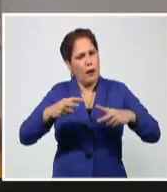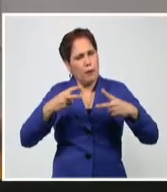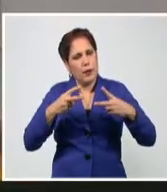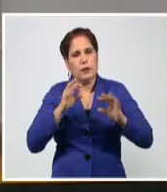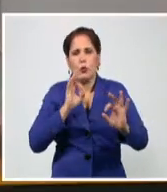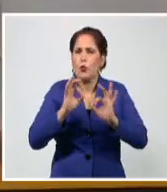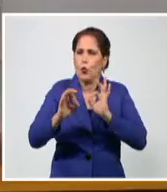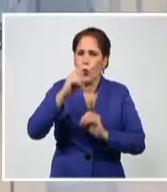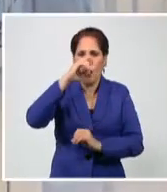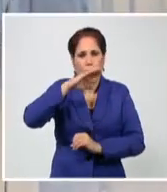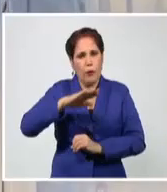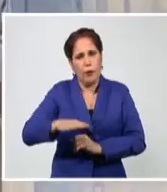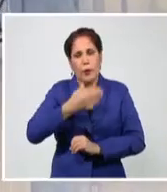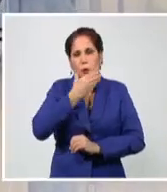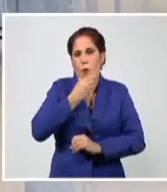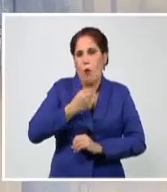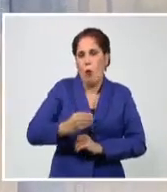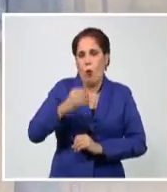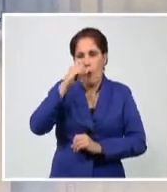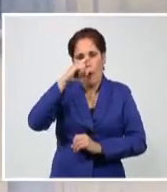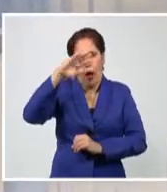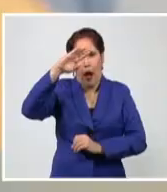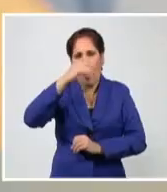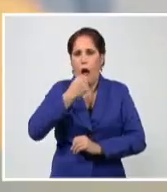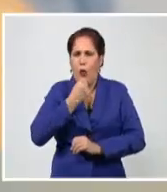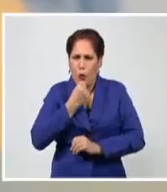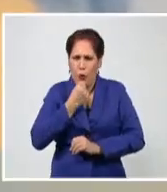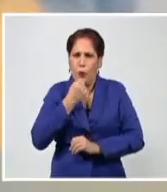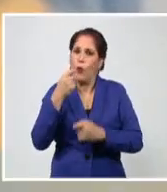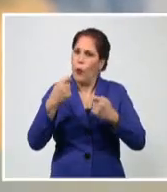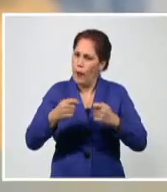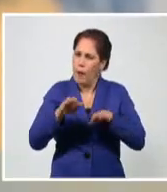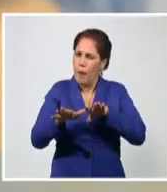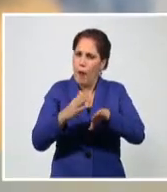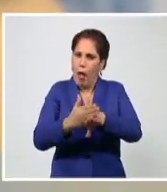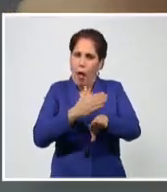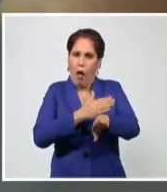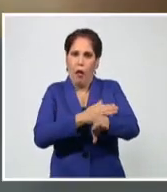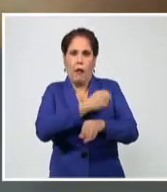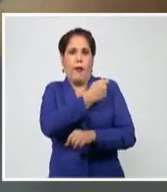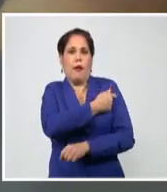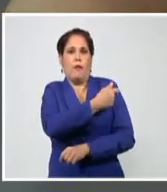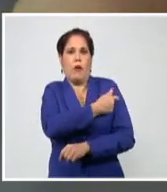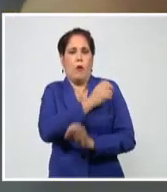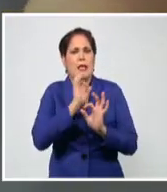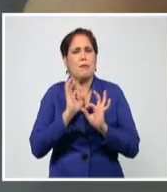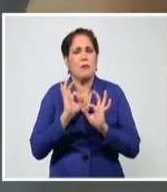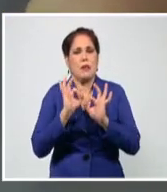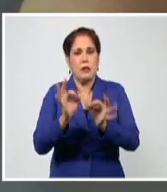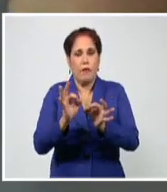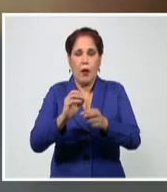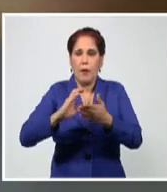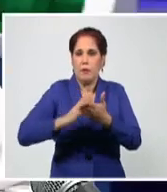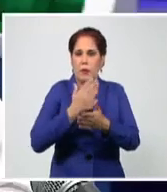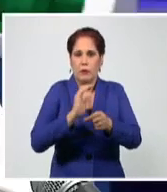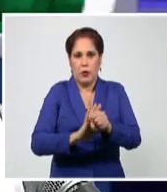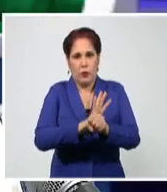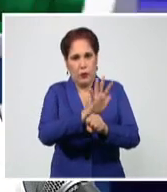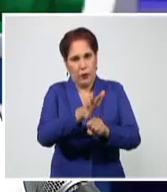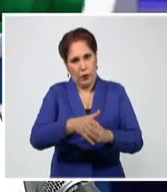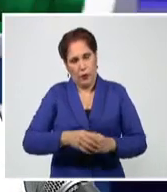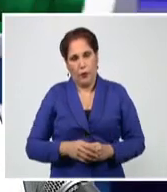niños, jóvenes y adultos mayores mientras no esté lista la vacuna específica cubana anti-COVID-19.